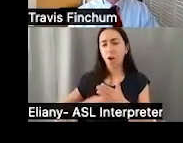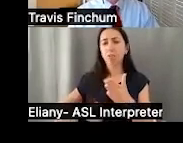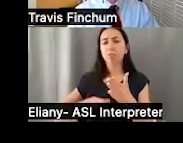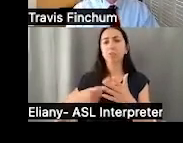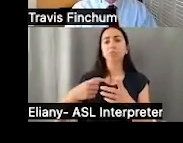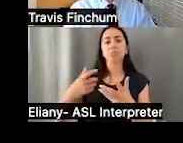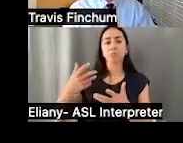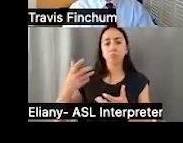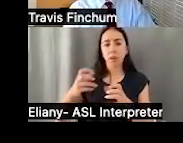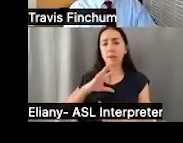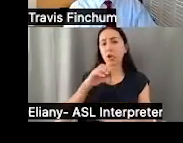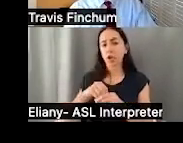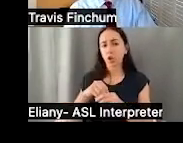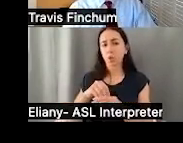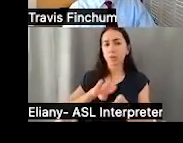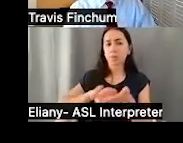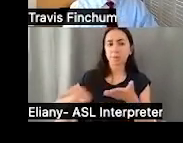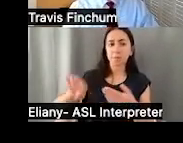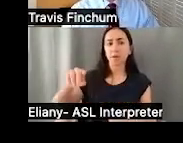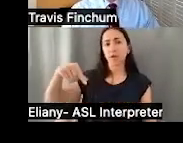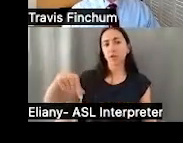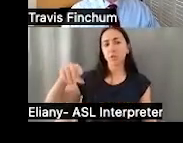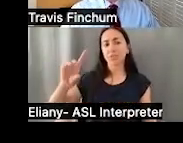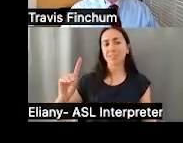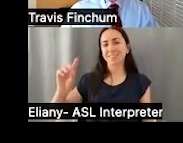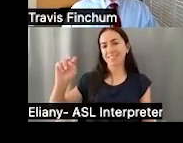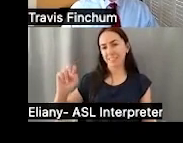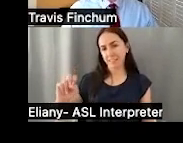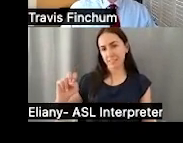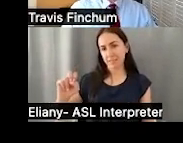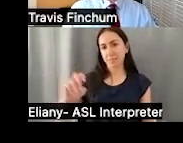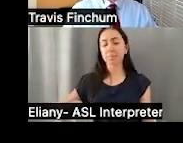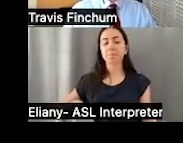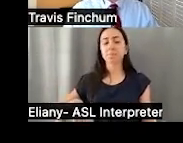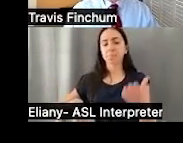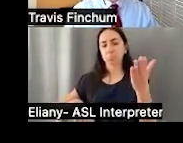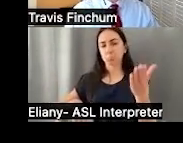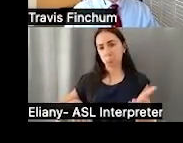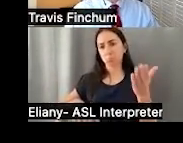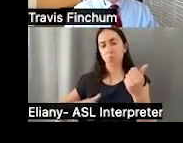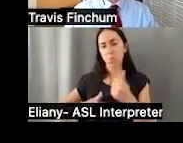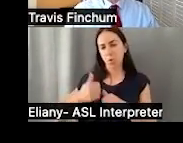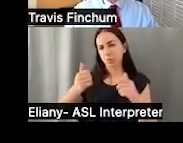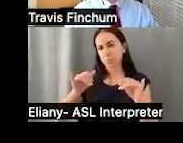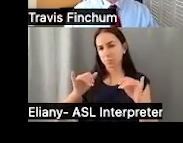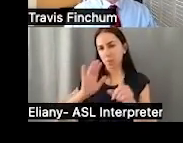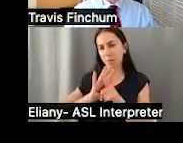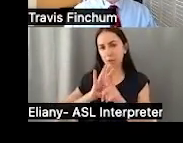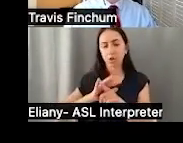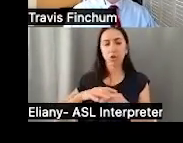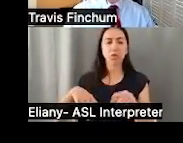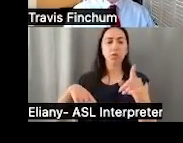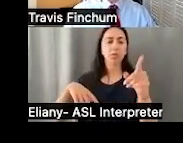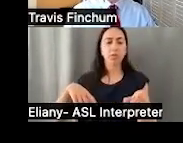gastos aquí que podrían ser considerados una QDE. Pero estos son uno de los más